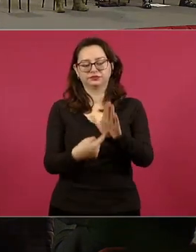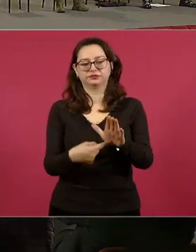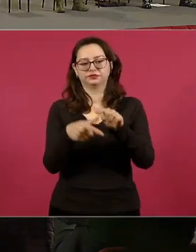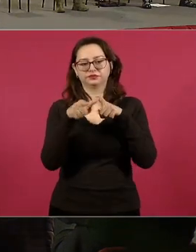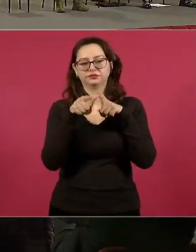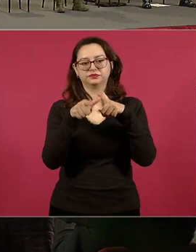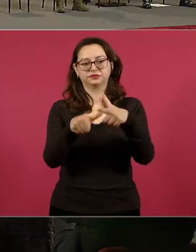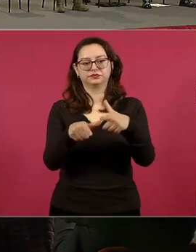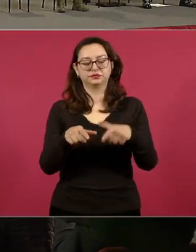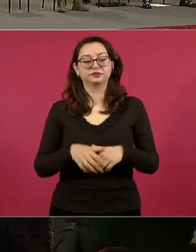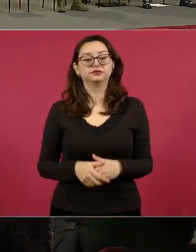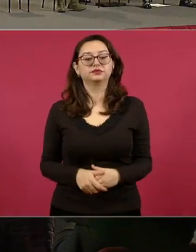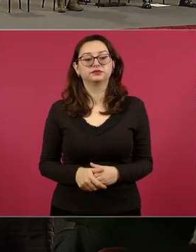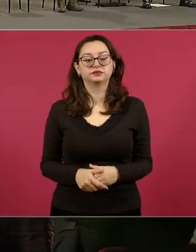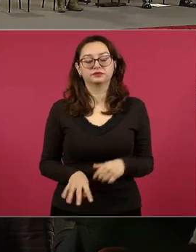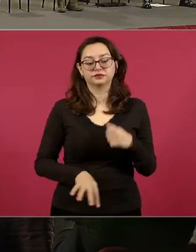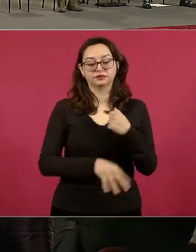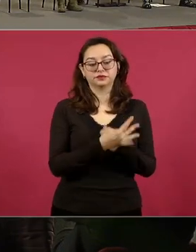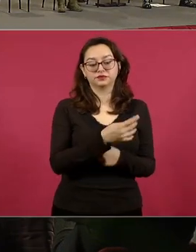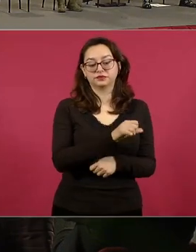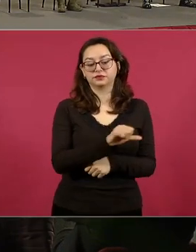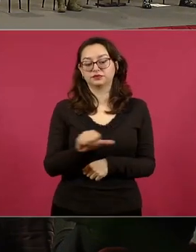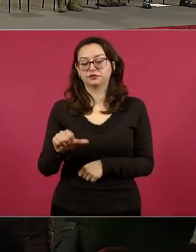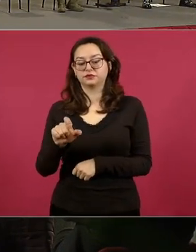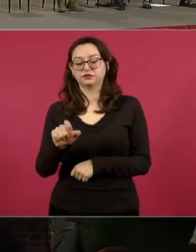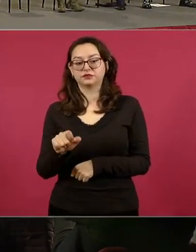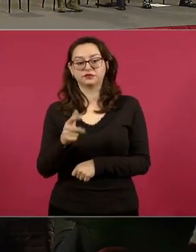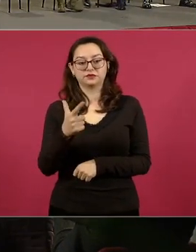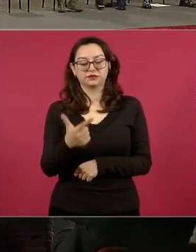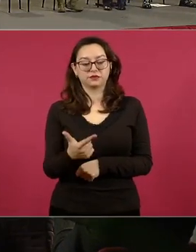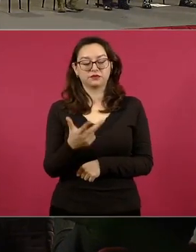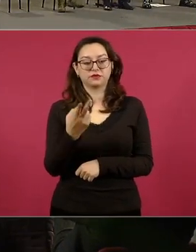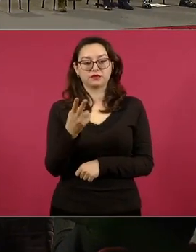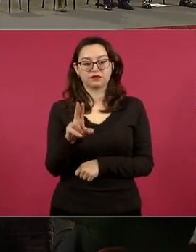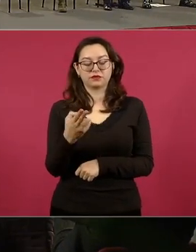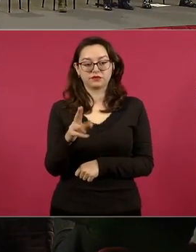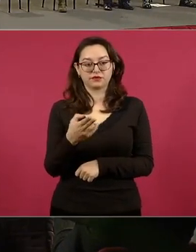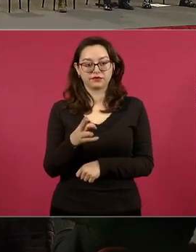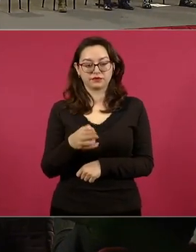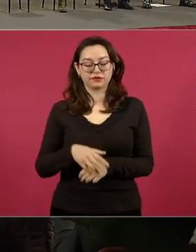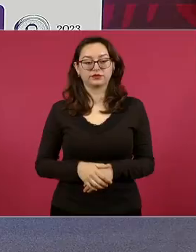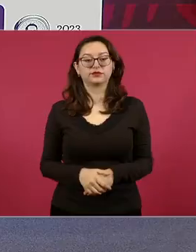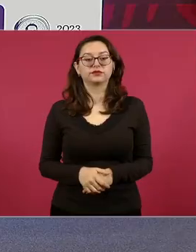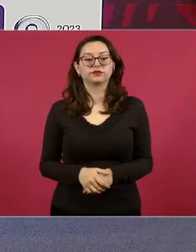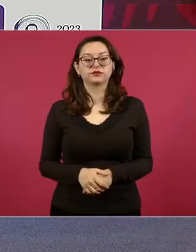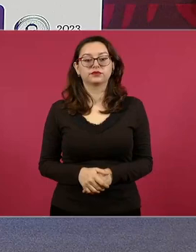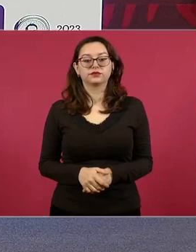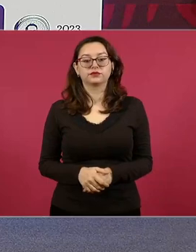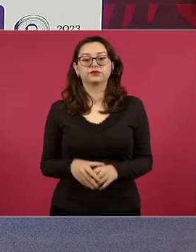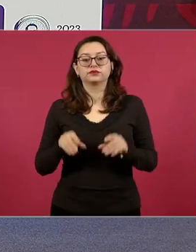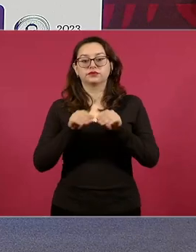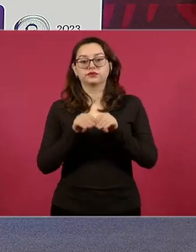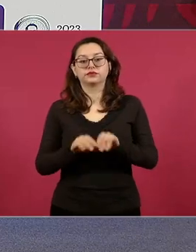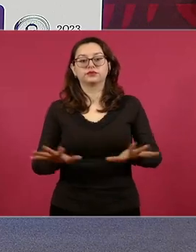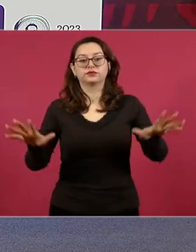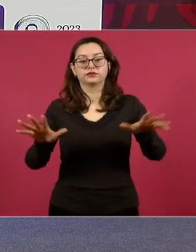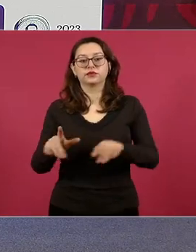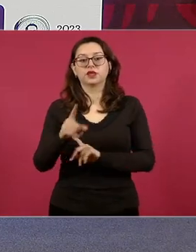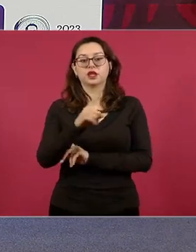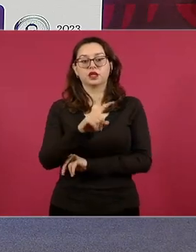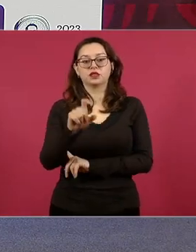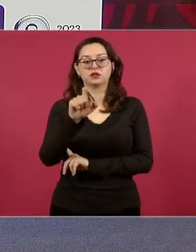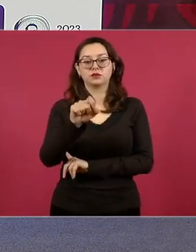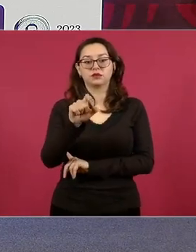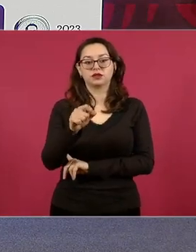en este periodo del 14 al 27 de noviembre se encuentran desplegados 127 mil